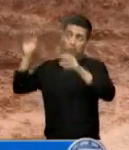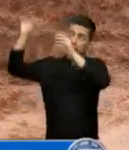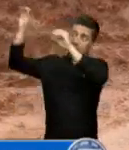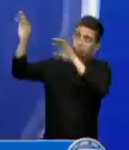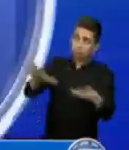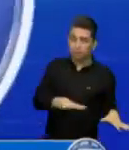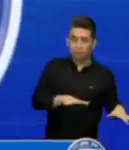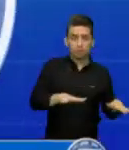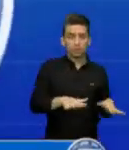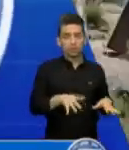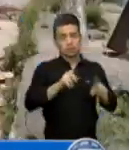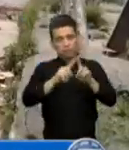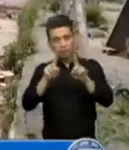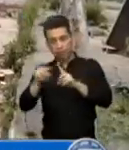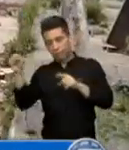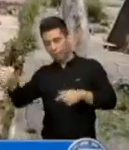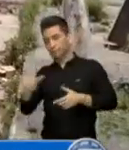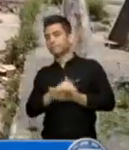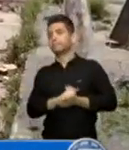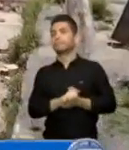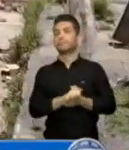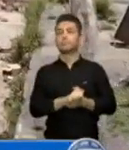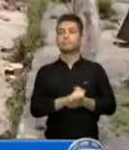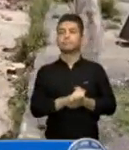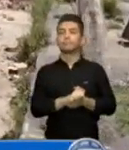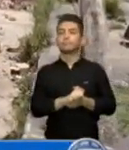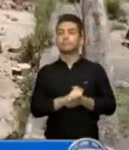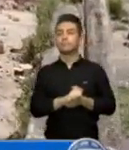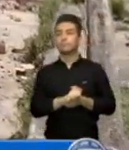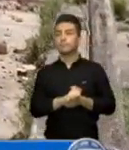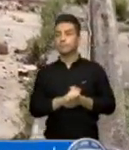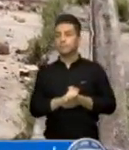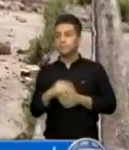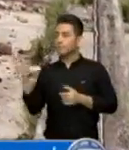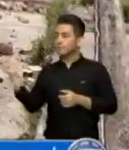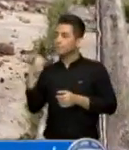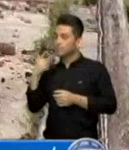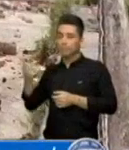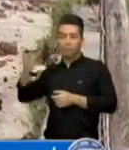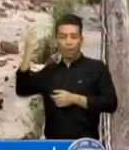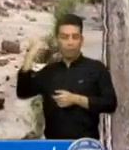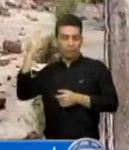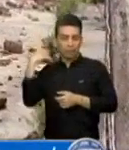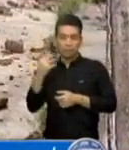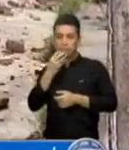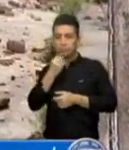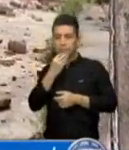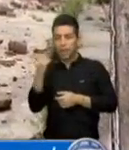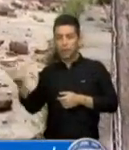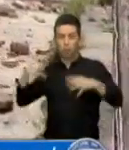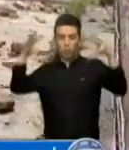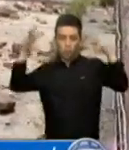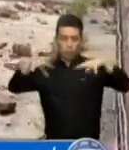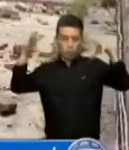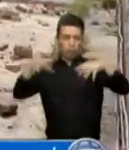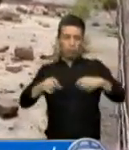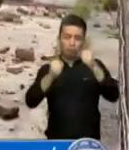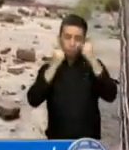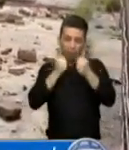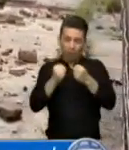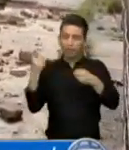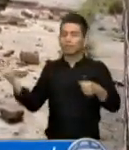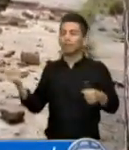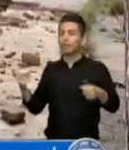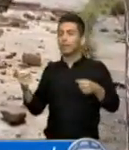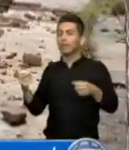en la zona. Por su antigüedad y la humedad, por las copiosas lluvias, parte de la fachada de la